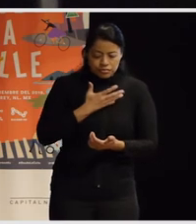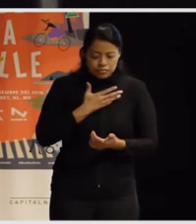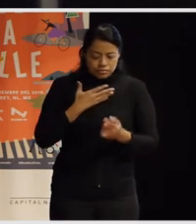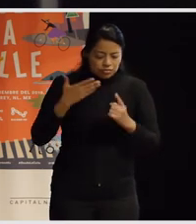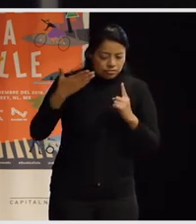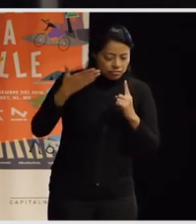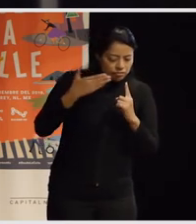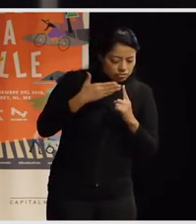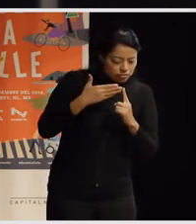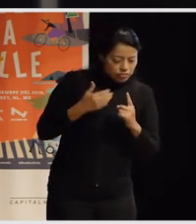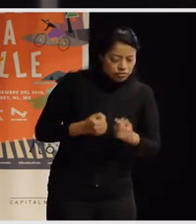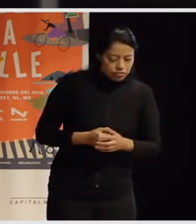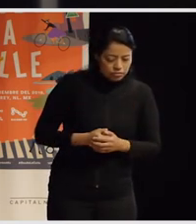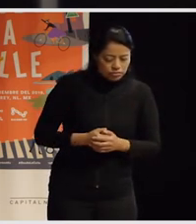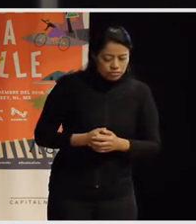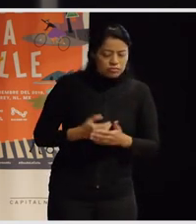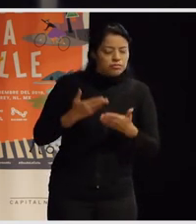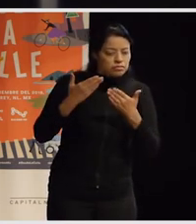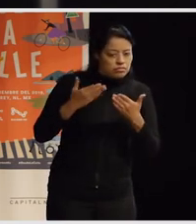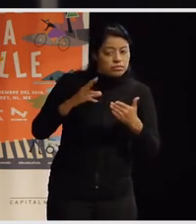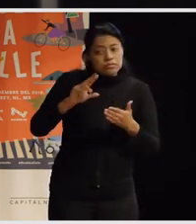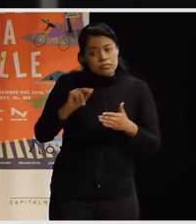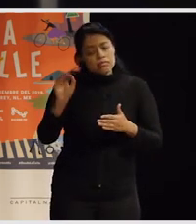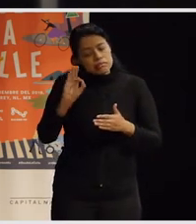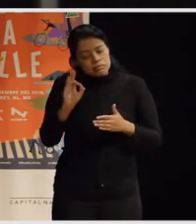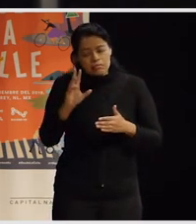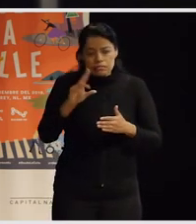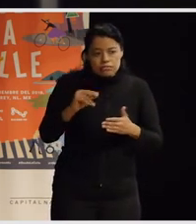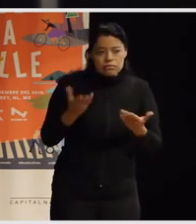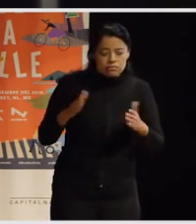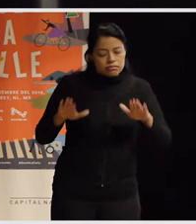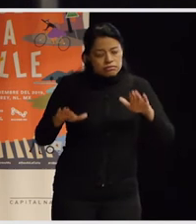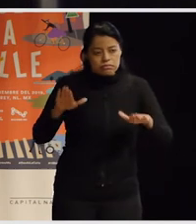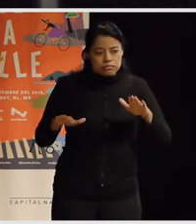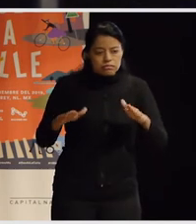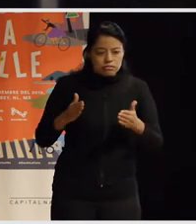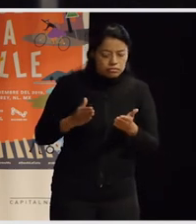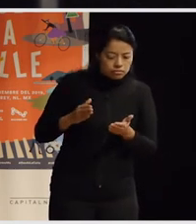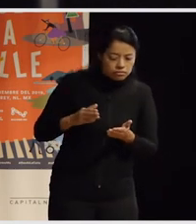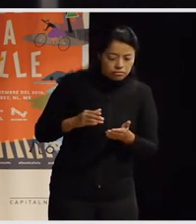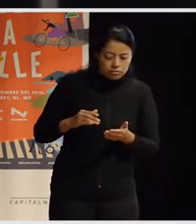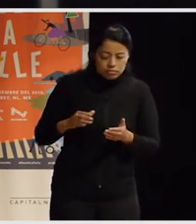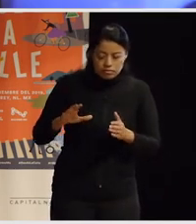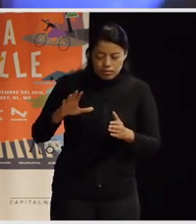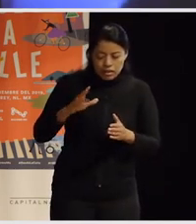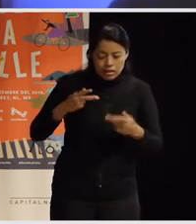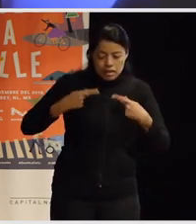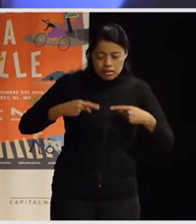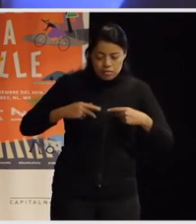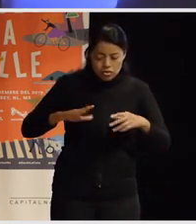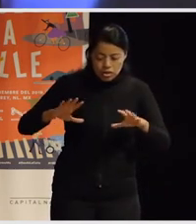efecto deseado o no deseado dependiendo de desplazamiento de poblaciones ¿no?